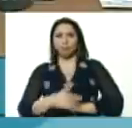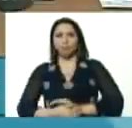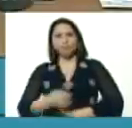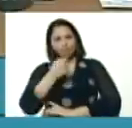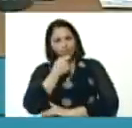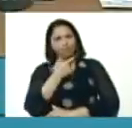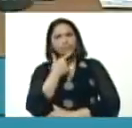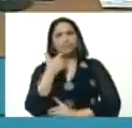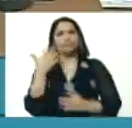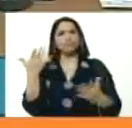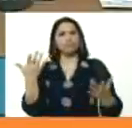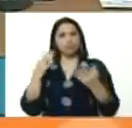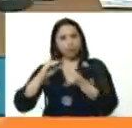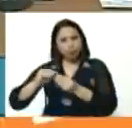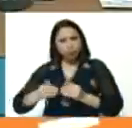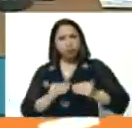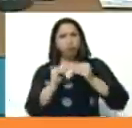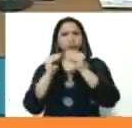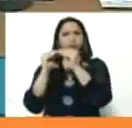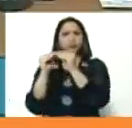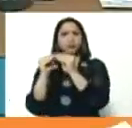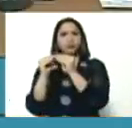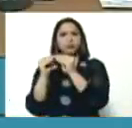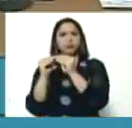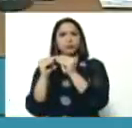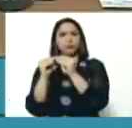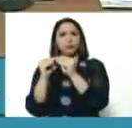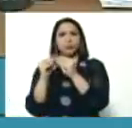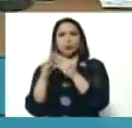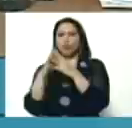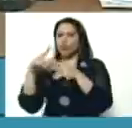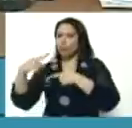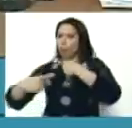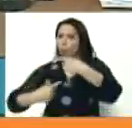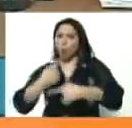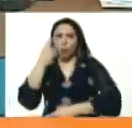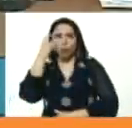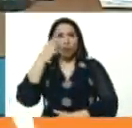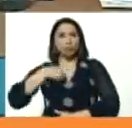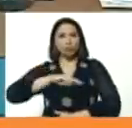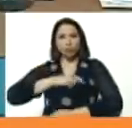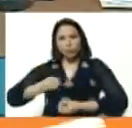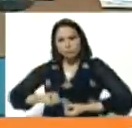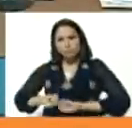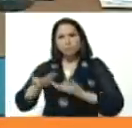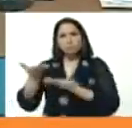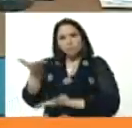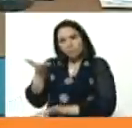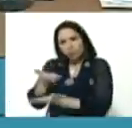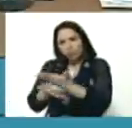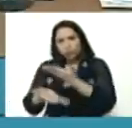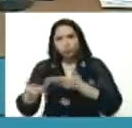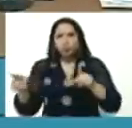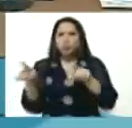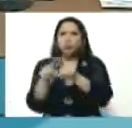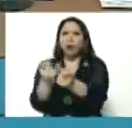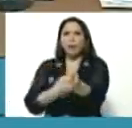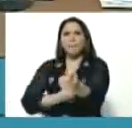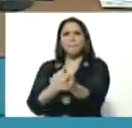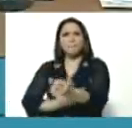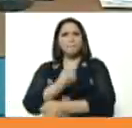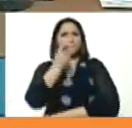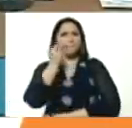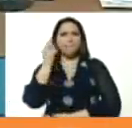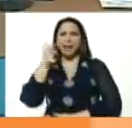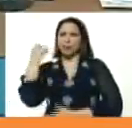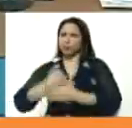hermosa, que todos los días nos entregamos mutuamente, como hermanos, como camaradas, de